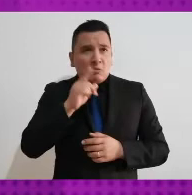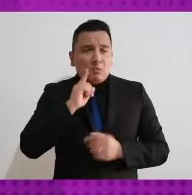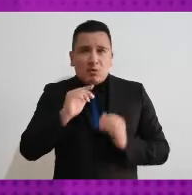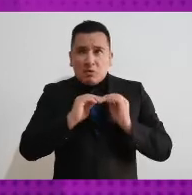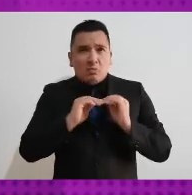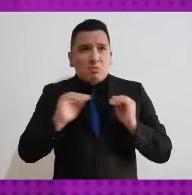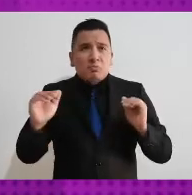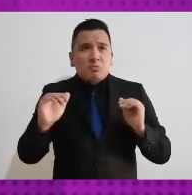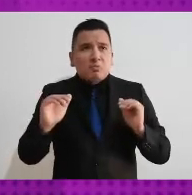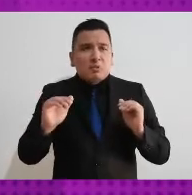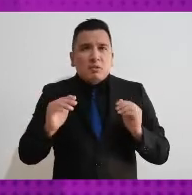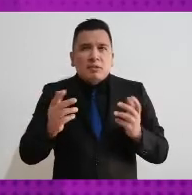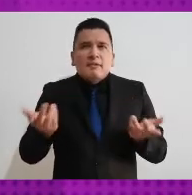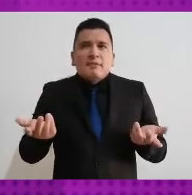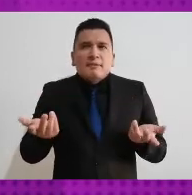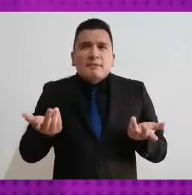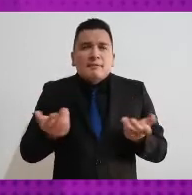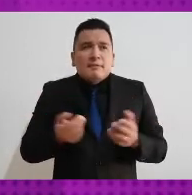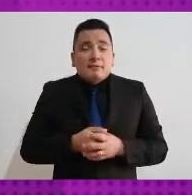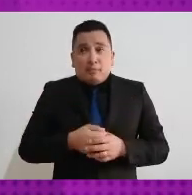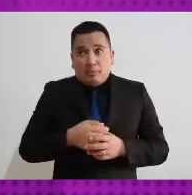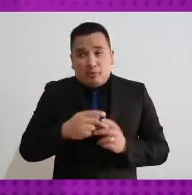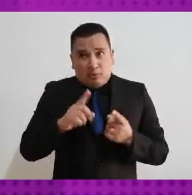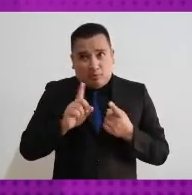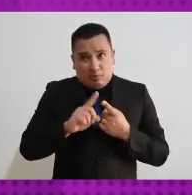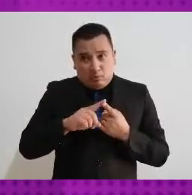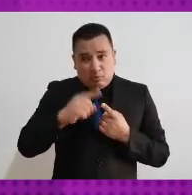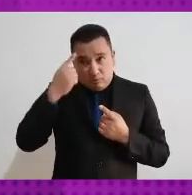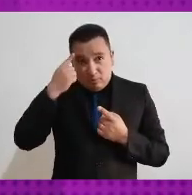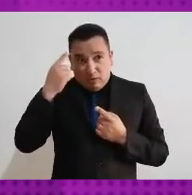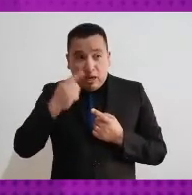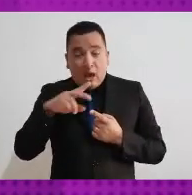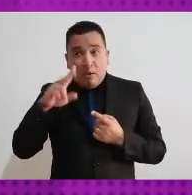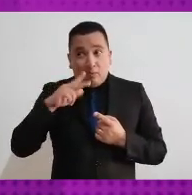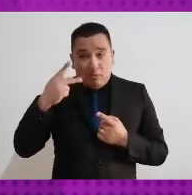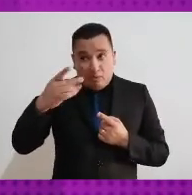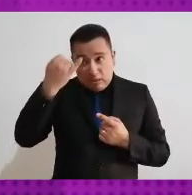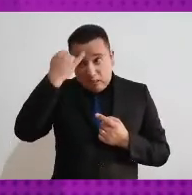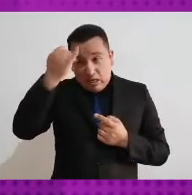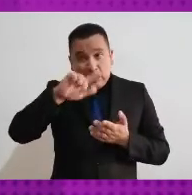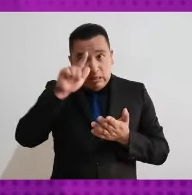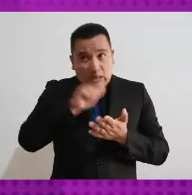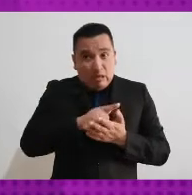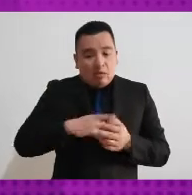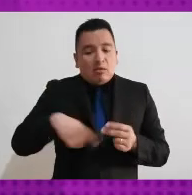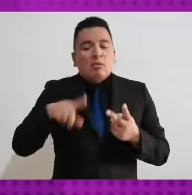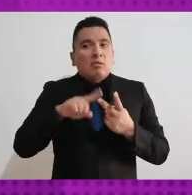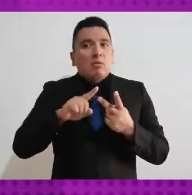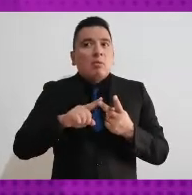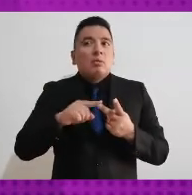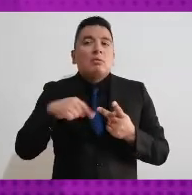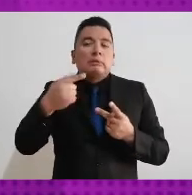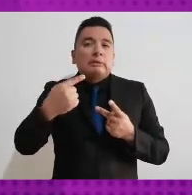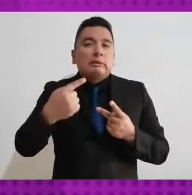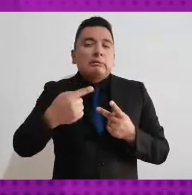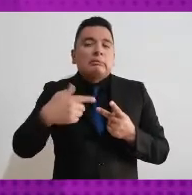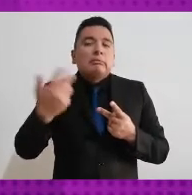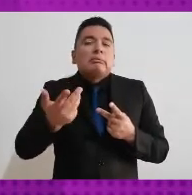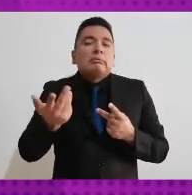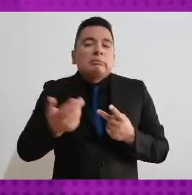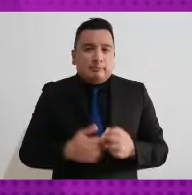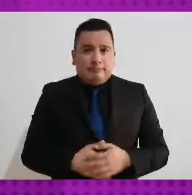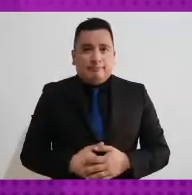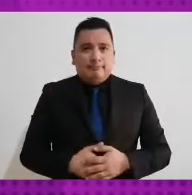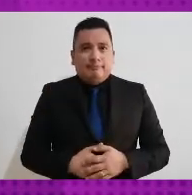paridad tanto en su postulación como en la integración? A ver, permíteme referir las acciones